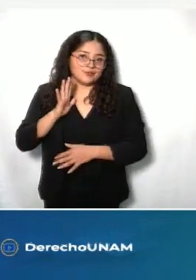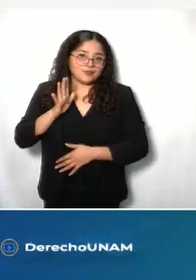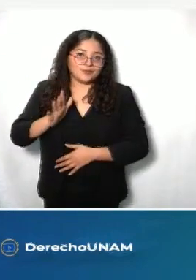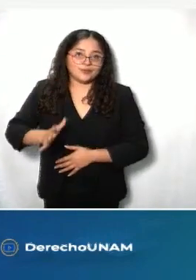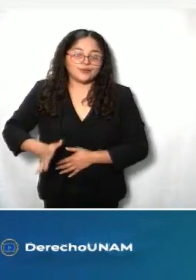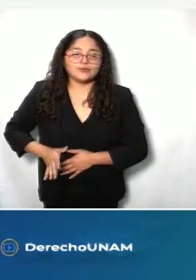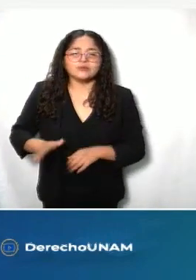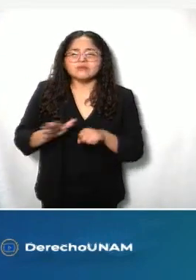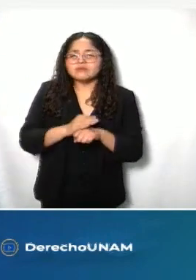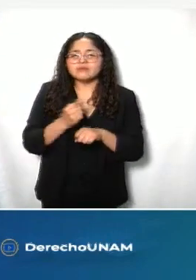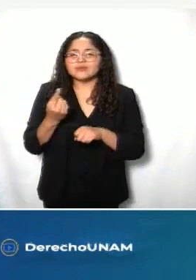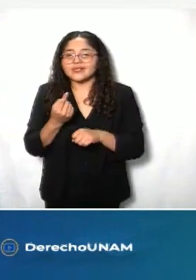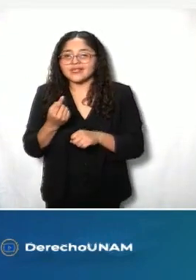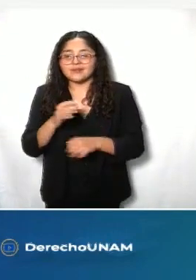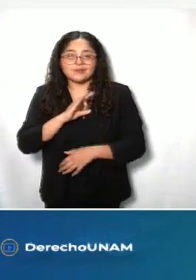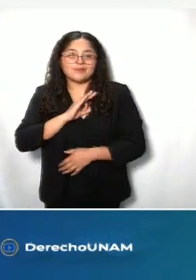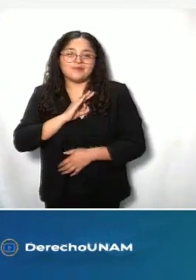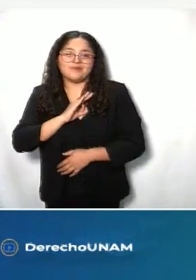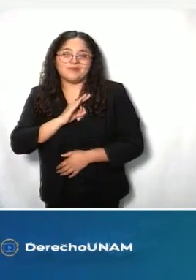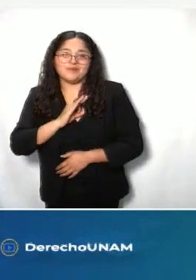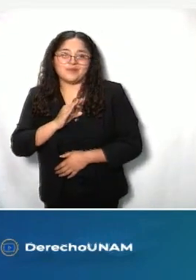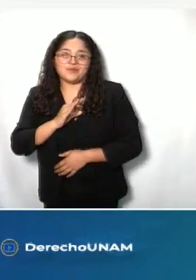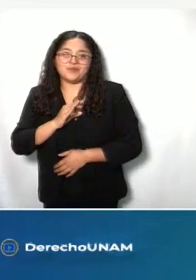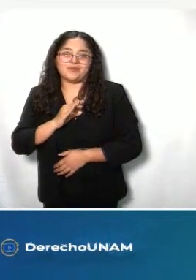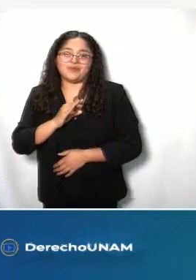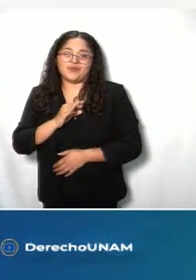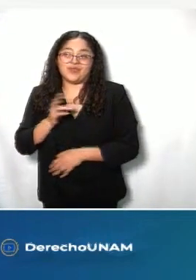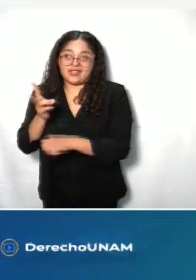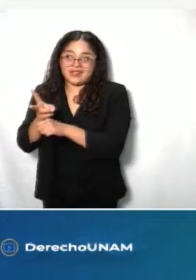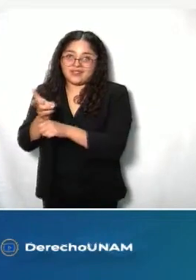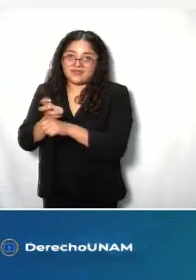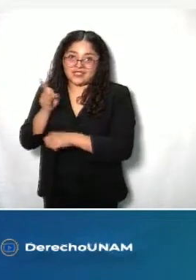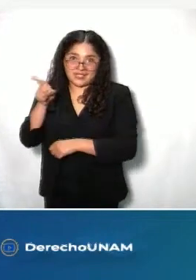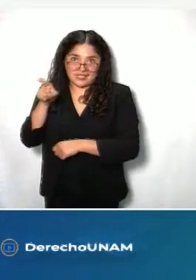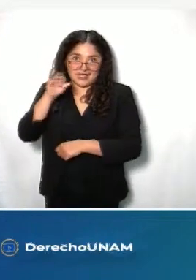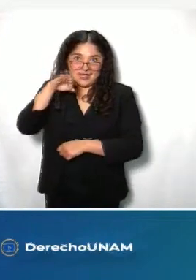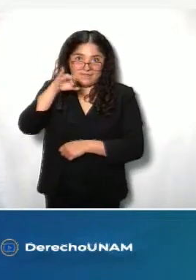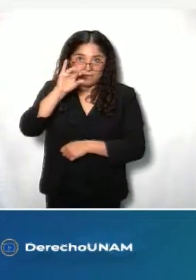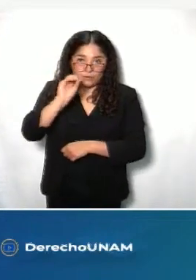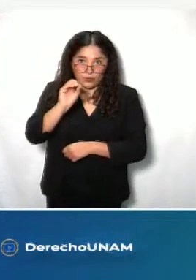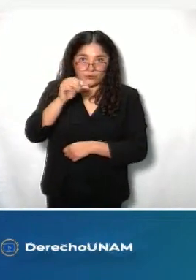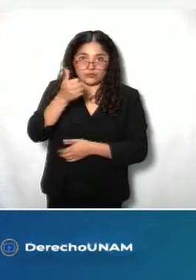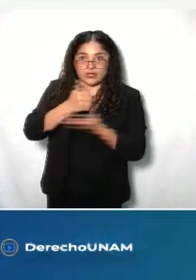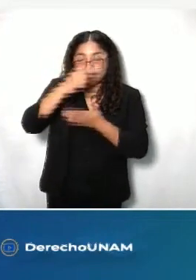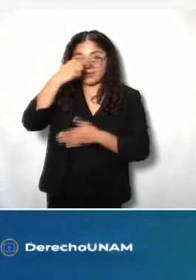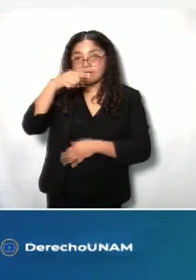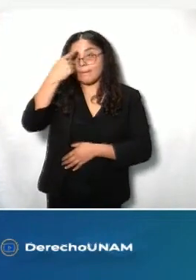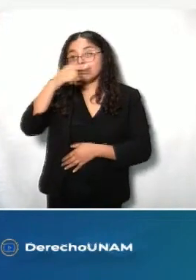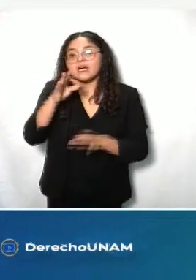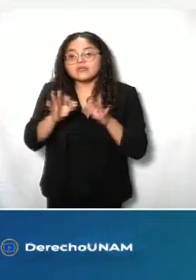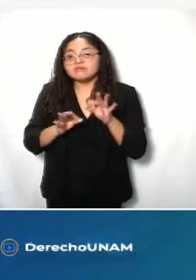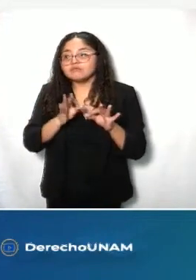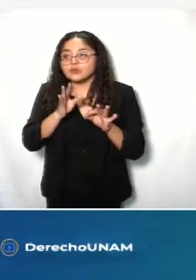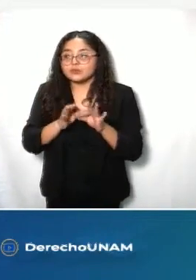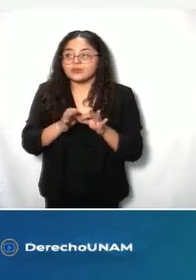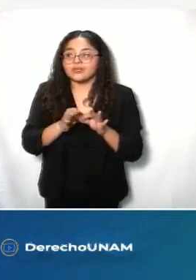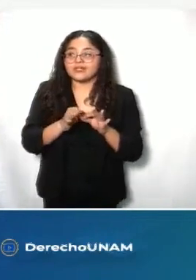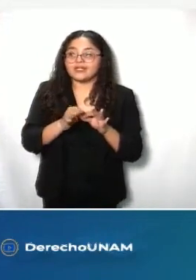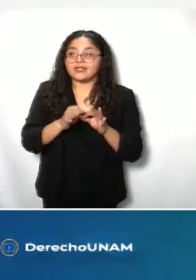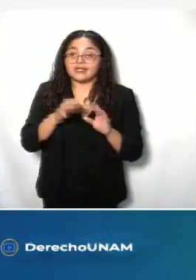ser el anfitrión al Info de la Ciudad de México para que cumpla con este